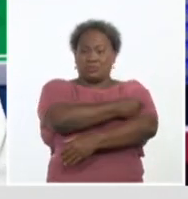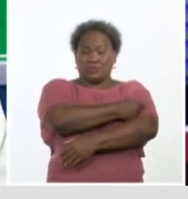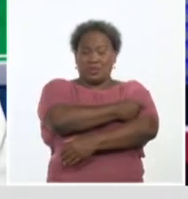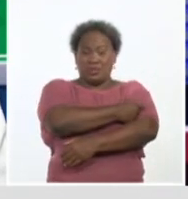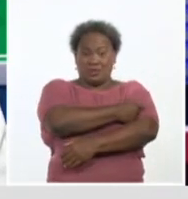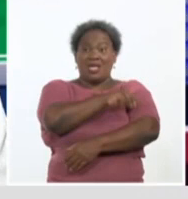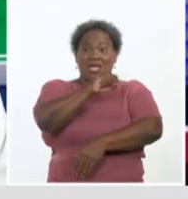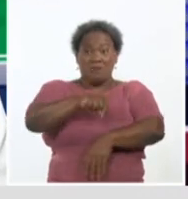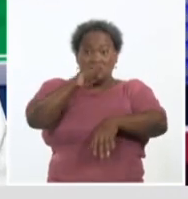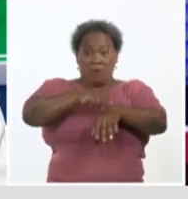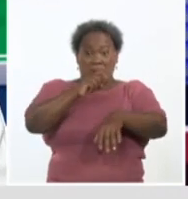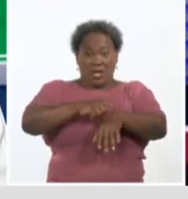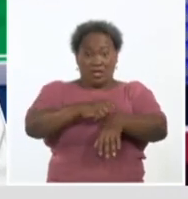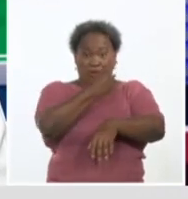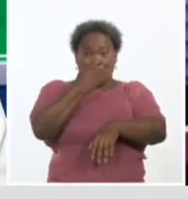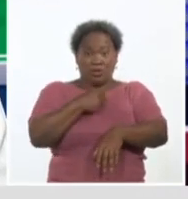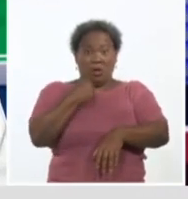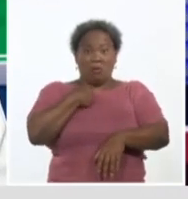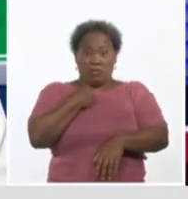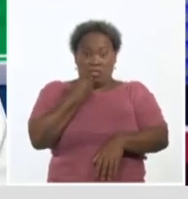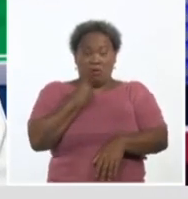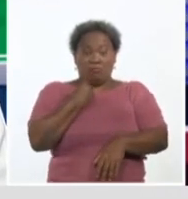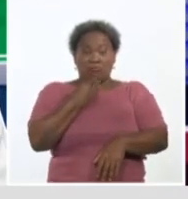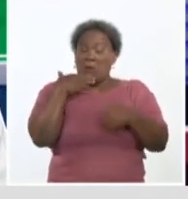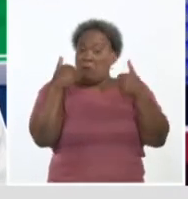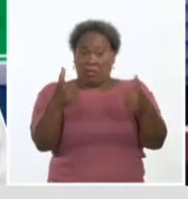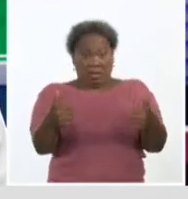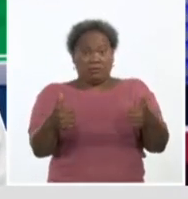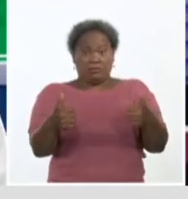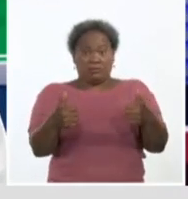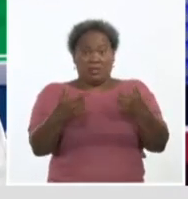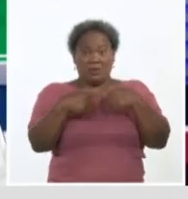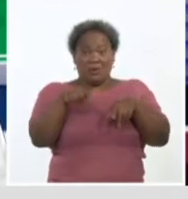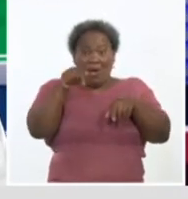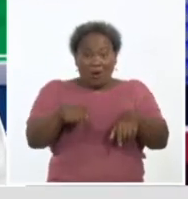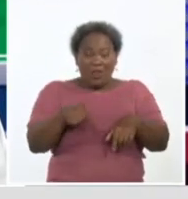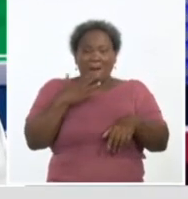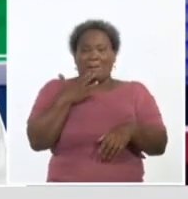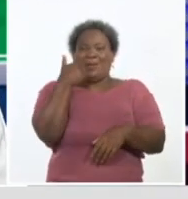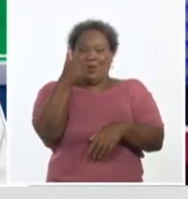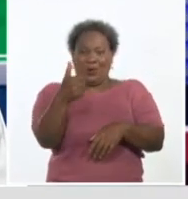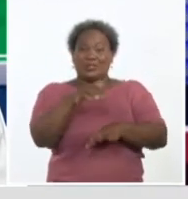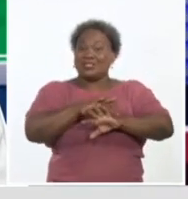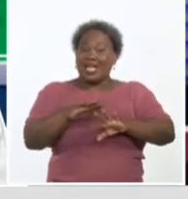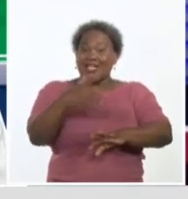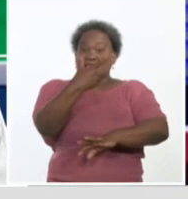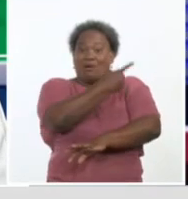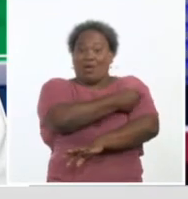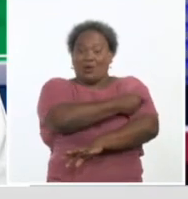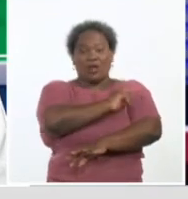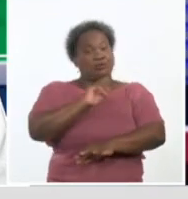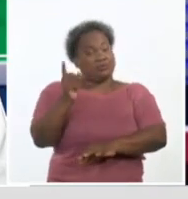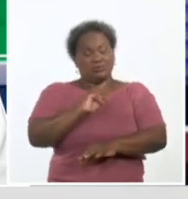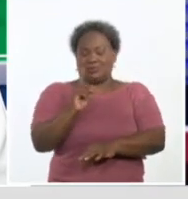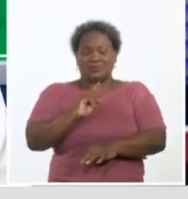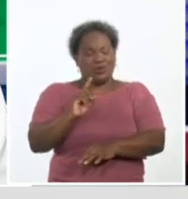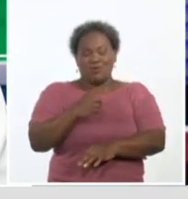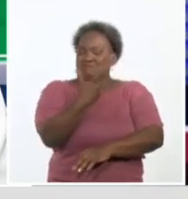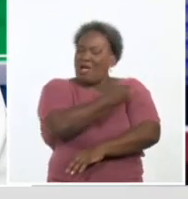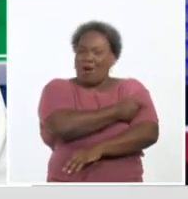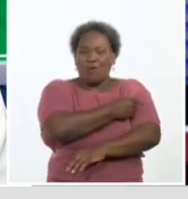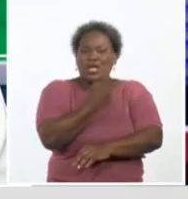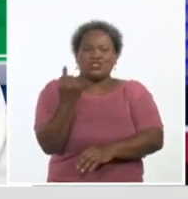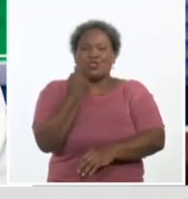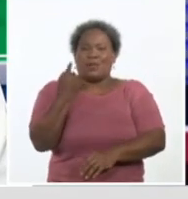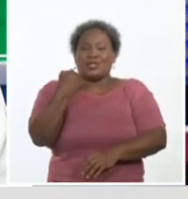preguntamos, nos dijo, bueno, estamos bien, pero es que ahora estamos mejor. Dijo, claro, si se vacunaron. Dice, no solo me vacuné, es que